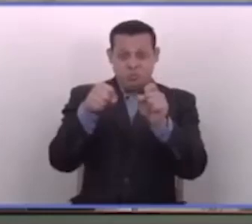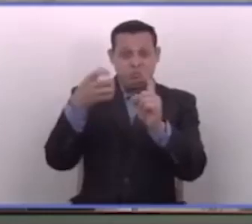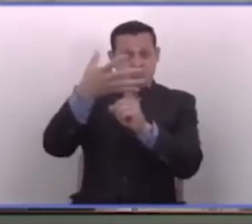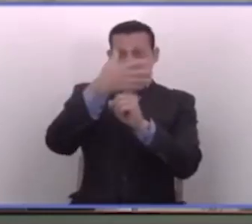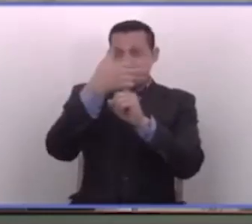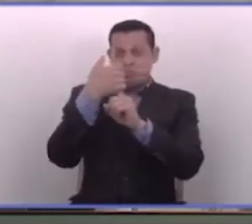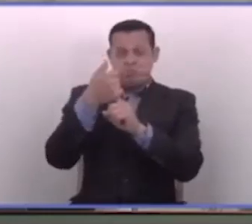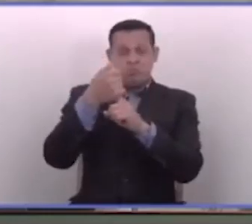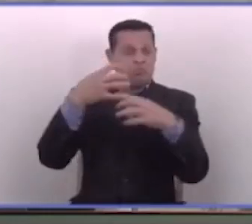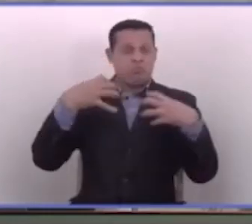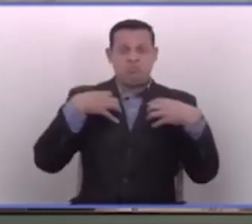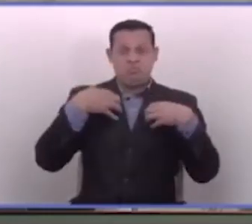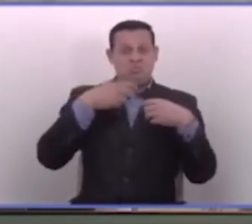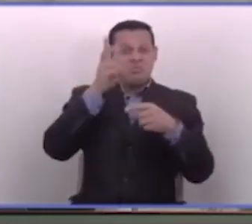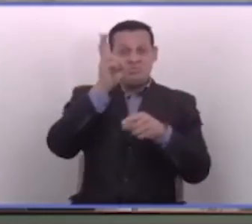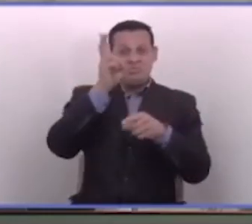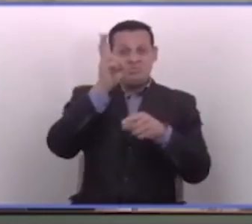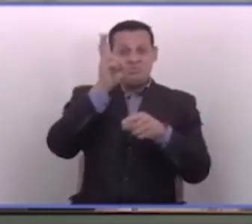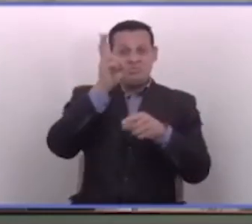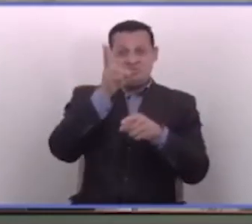Y no todos viven en su burbuja.